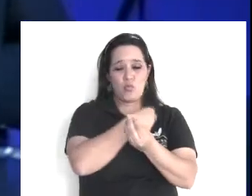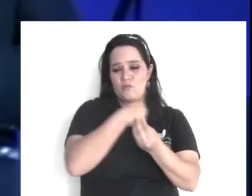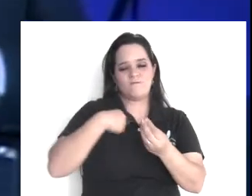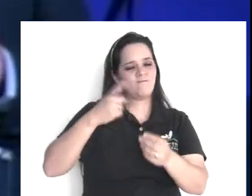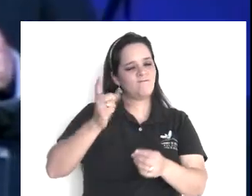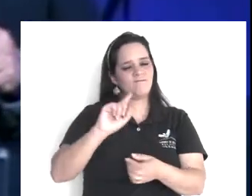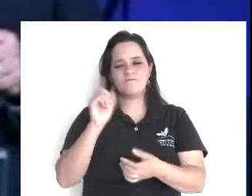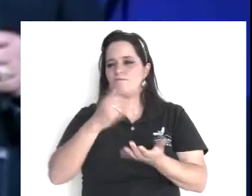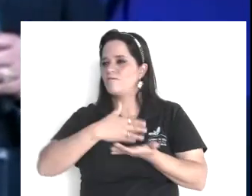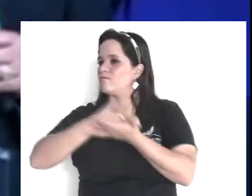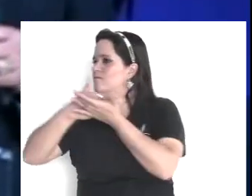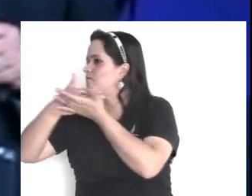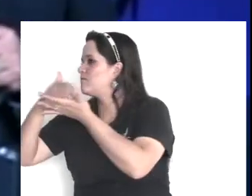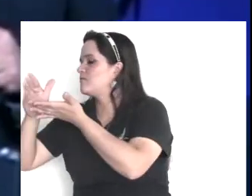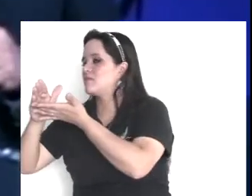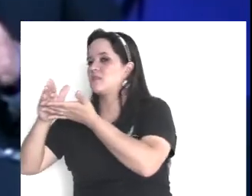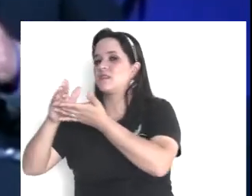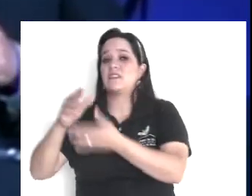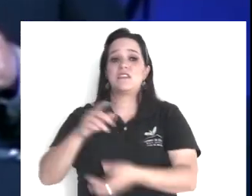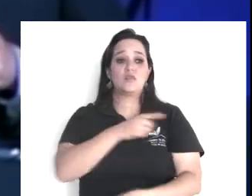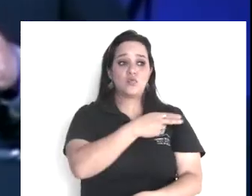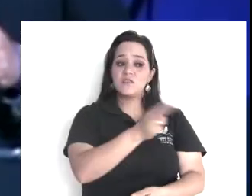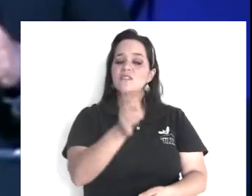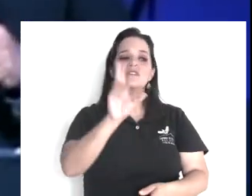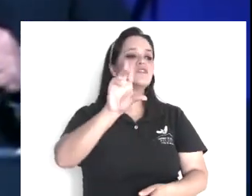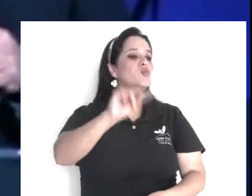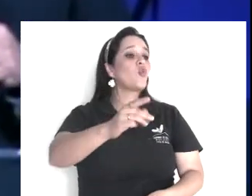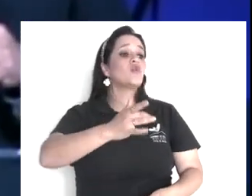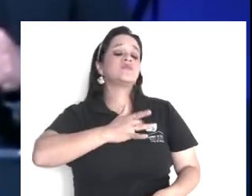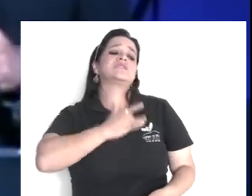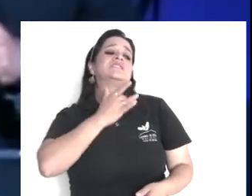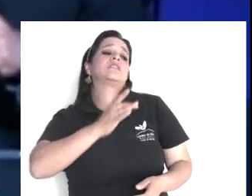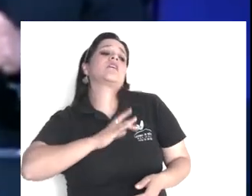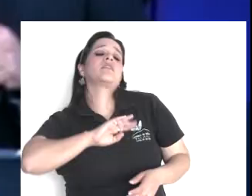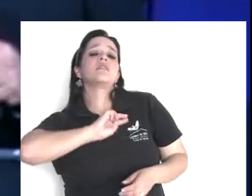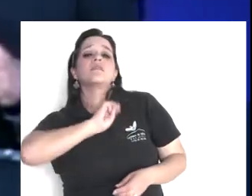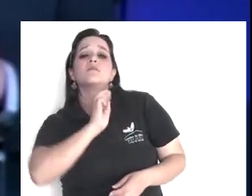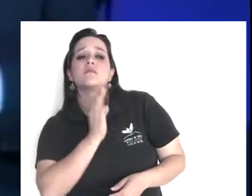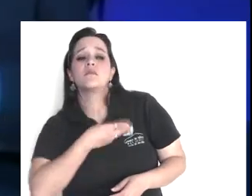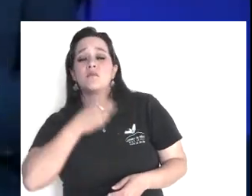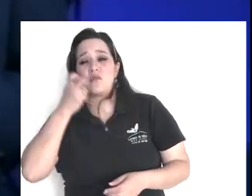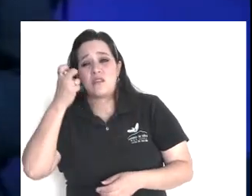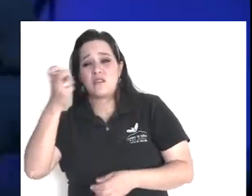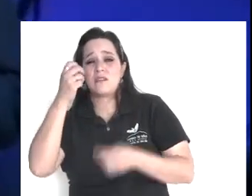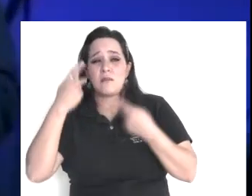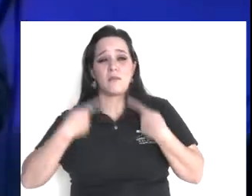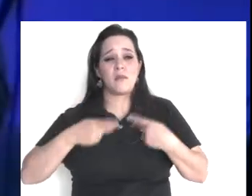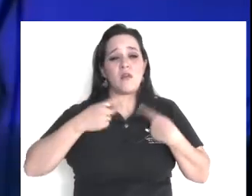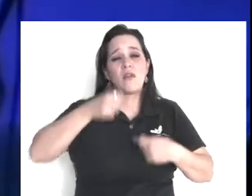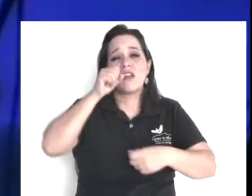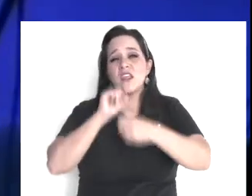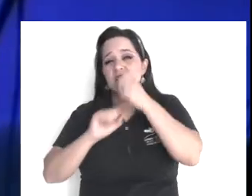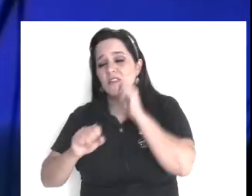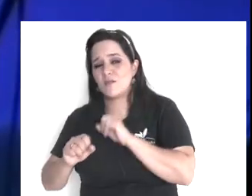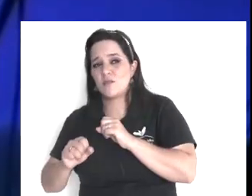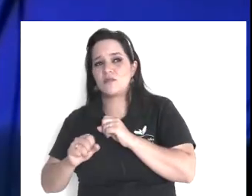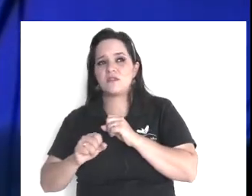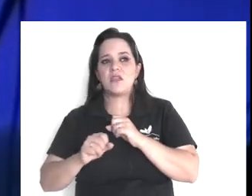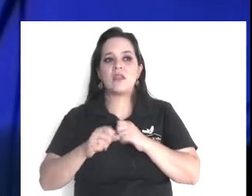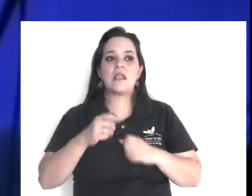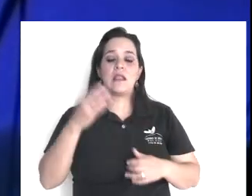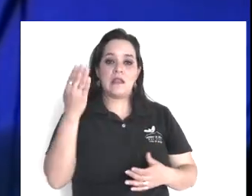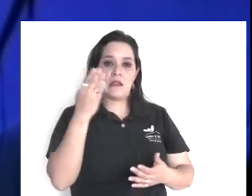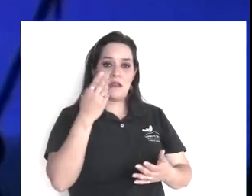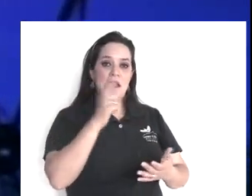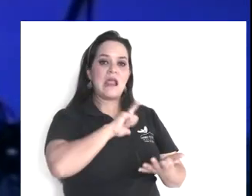no le compadecerás, vida por vida, ojo por ojo, diente por diente, mano por mano,